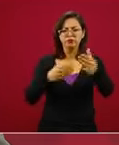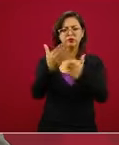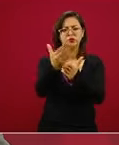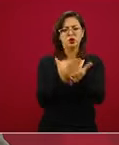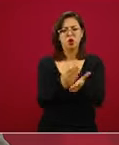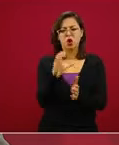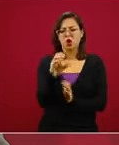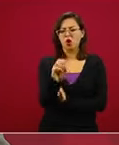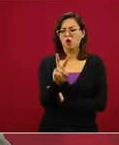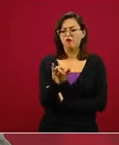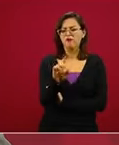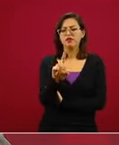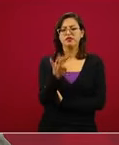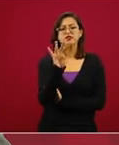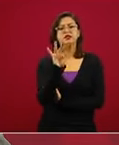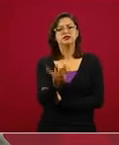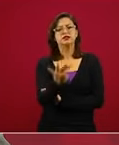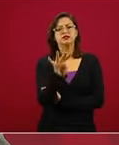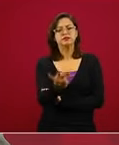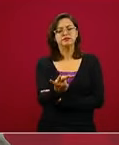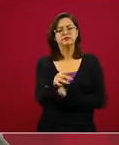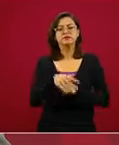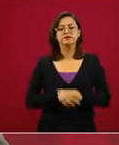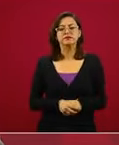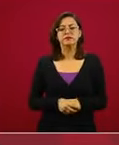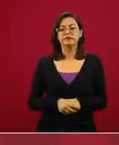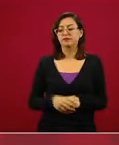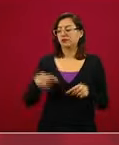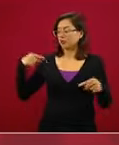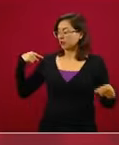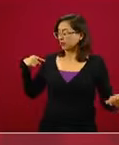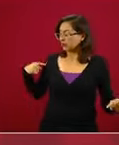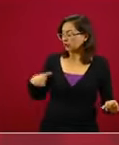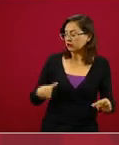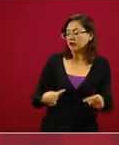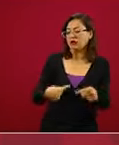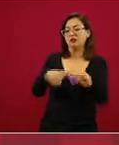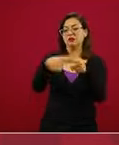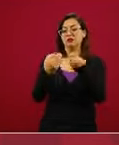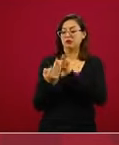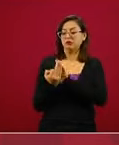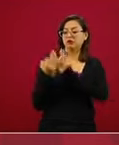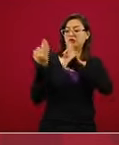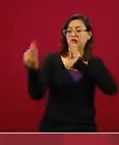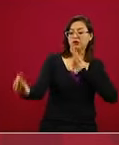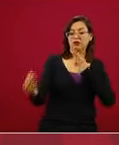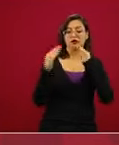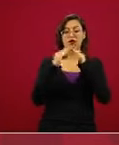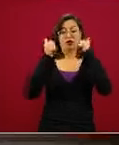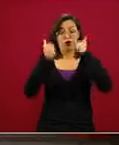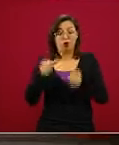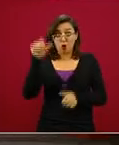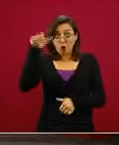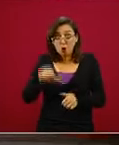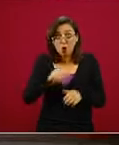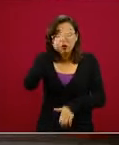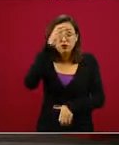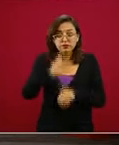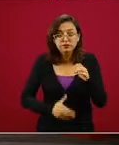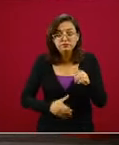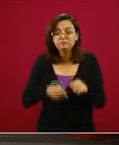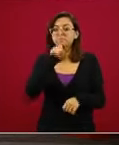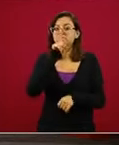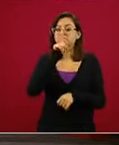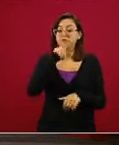-19, después de la Jornada Nacional de Sana Distancia, que termina no hoy, sino en 17